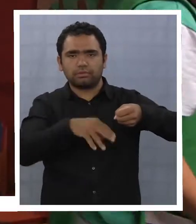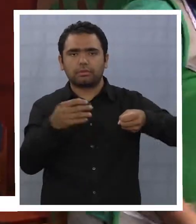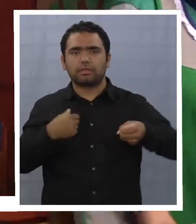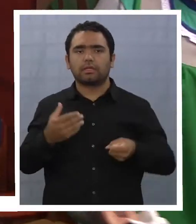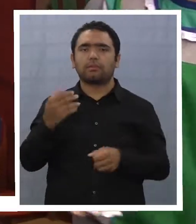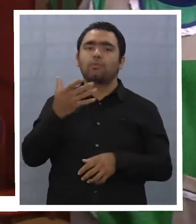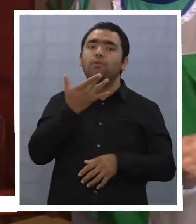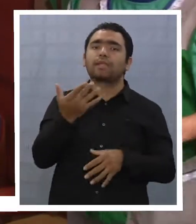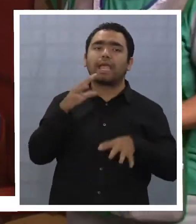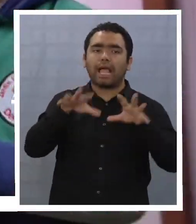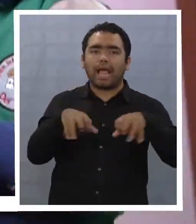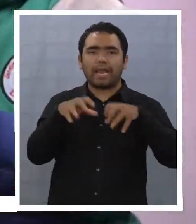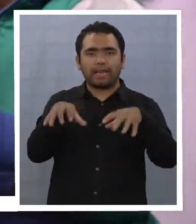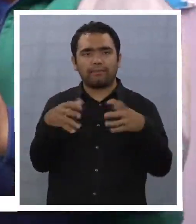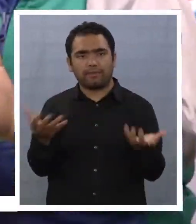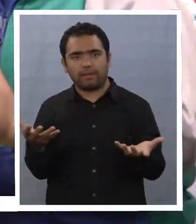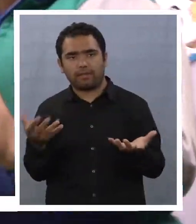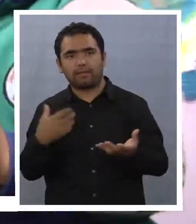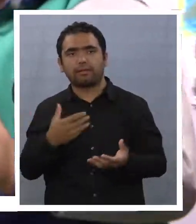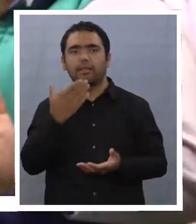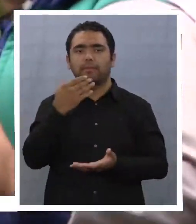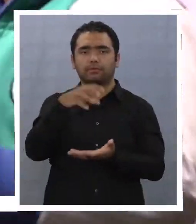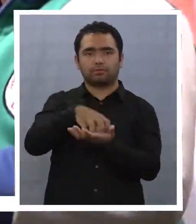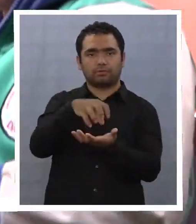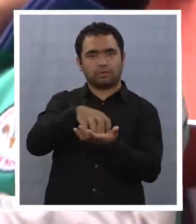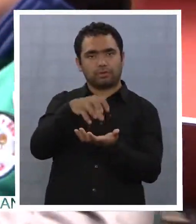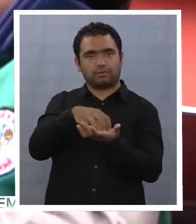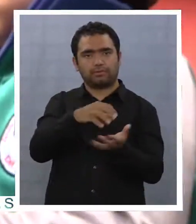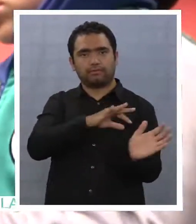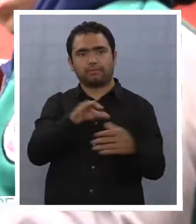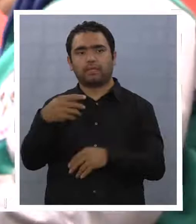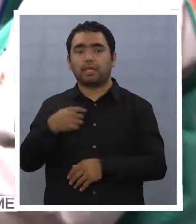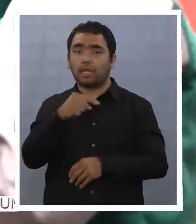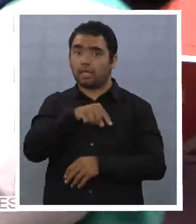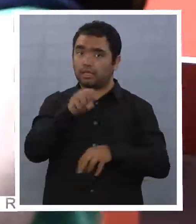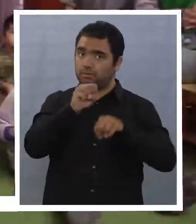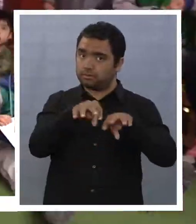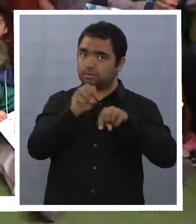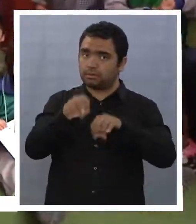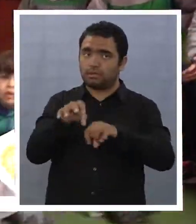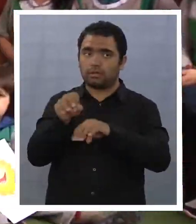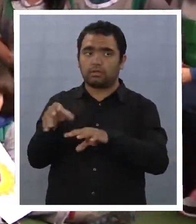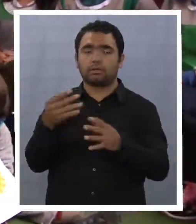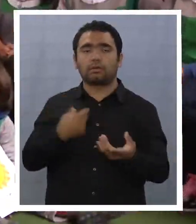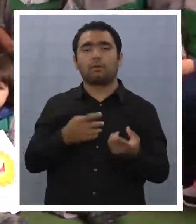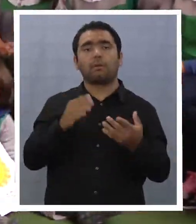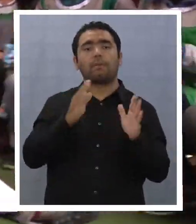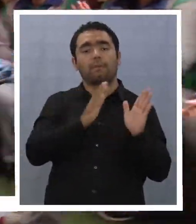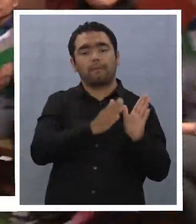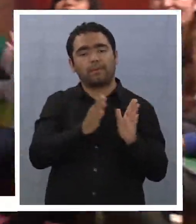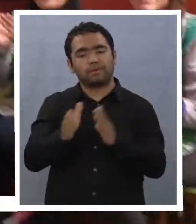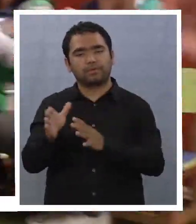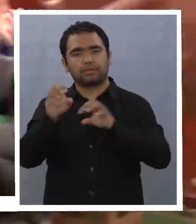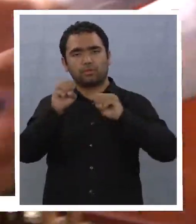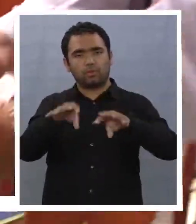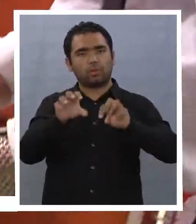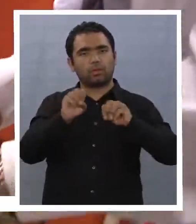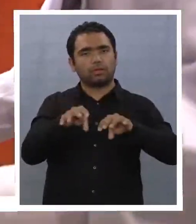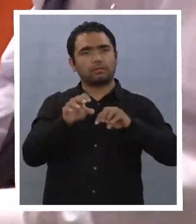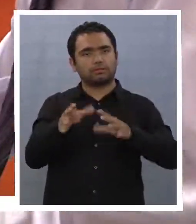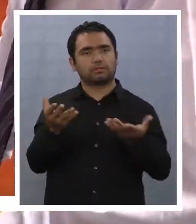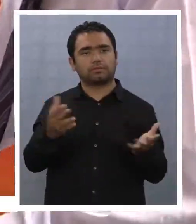animalitos y por nuestra ciudad también. Estas enseñanzas forman parte del proceso educativo de los pequeños.